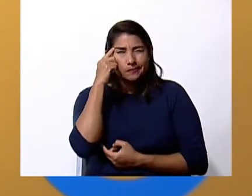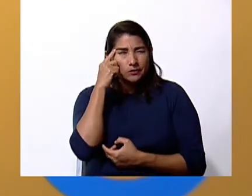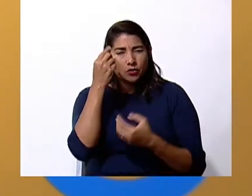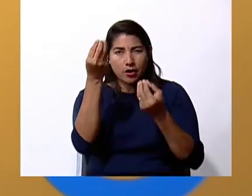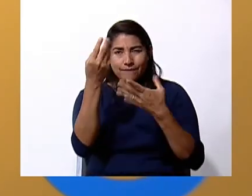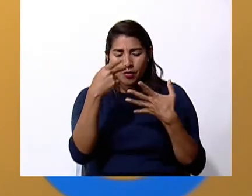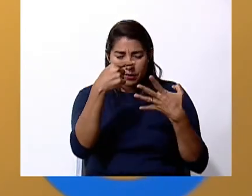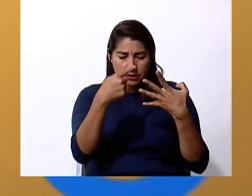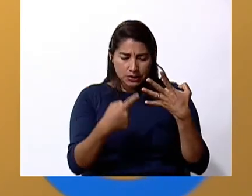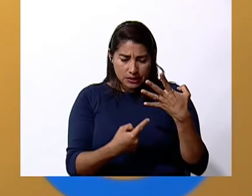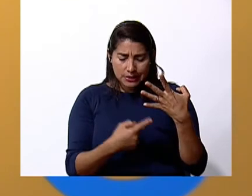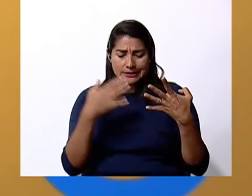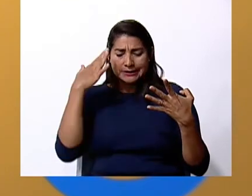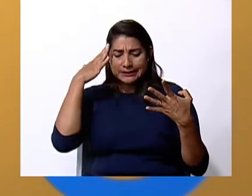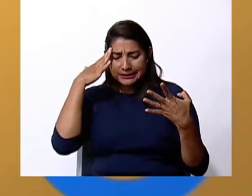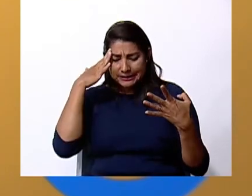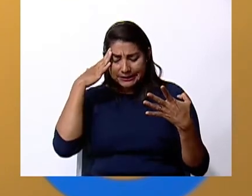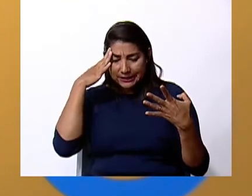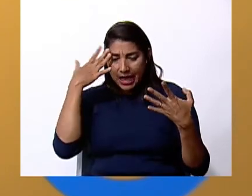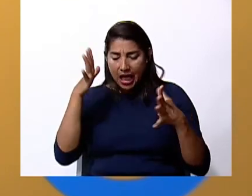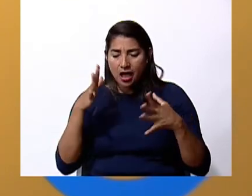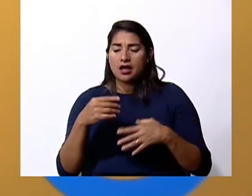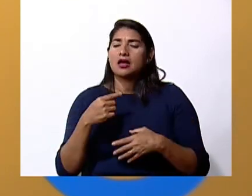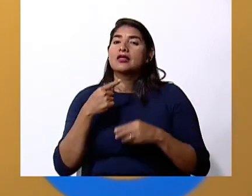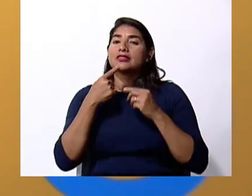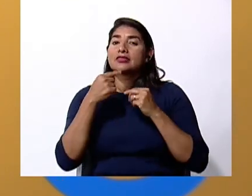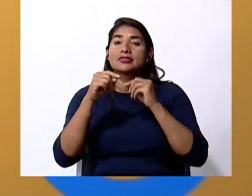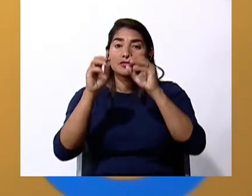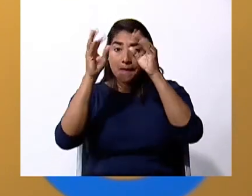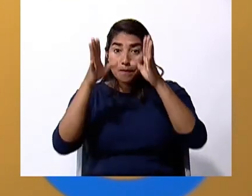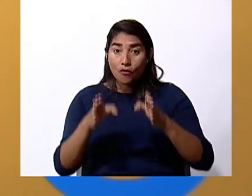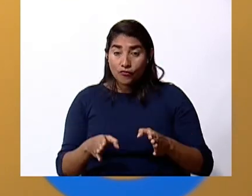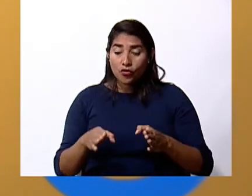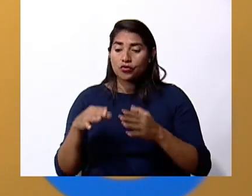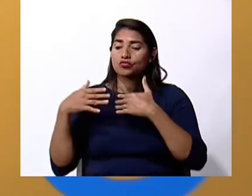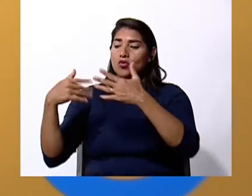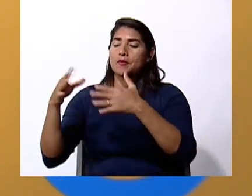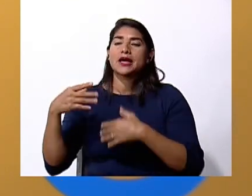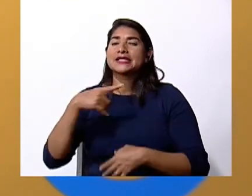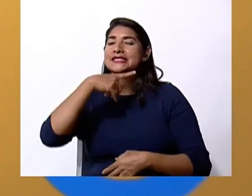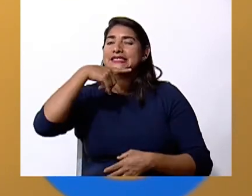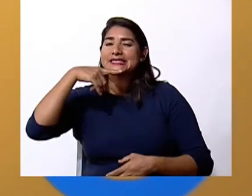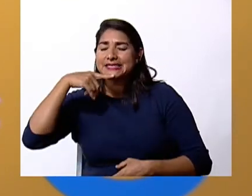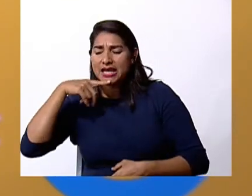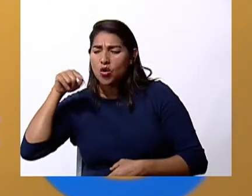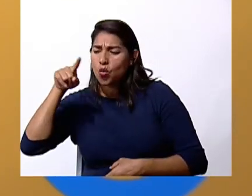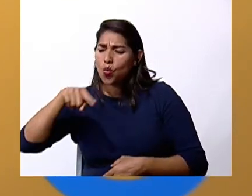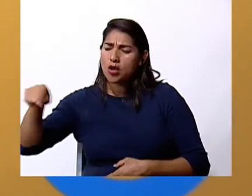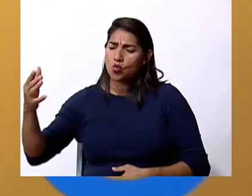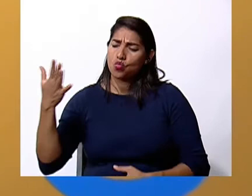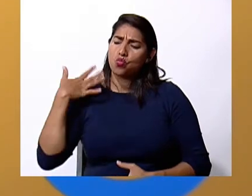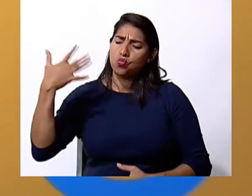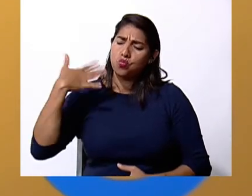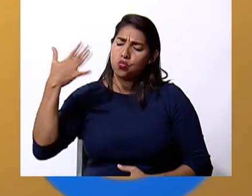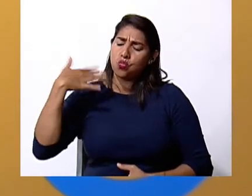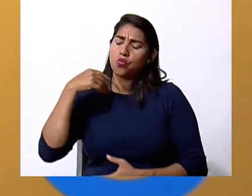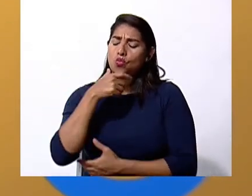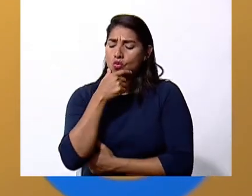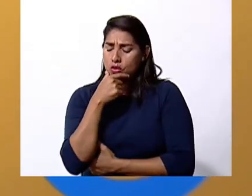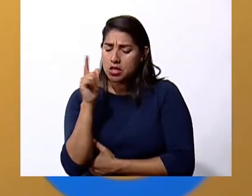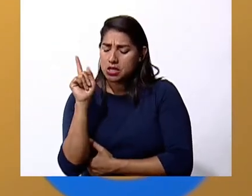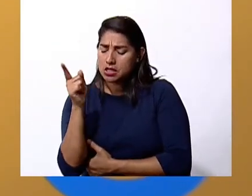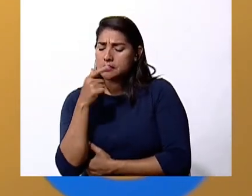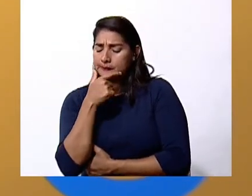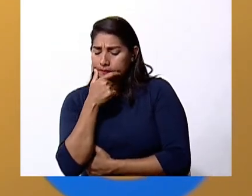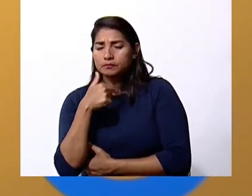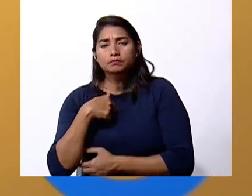muy bien ya yo la profe dijo que el tropical seco es donde hace mucho mucho calor ah bueno